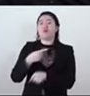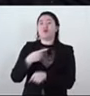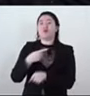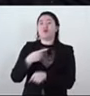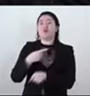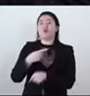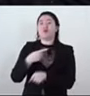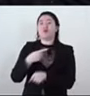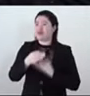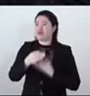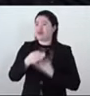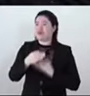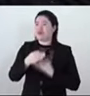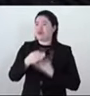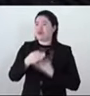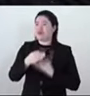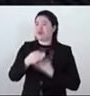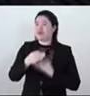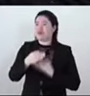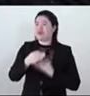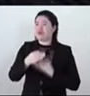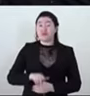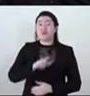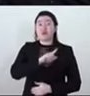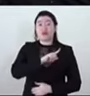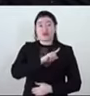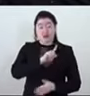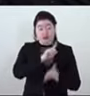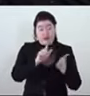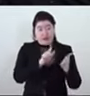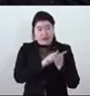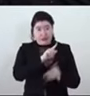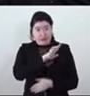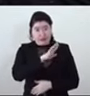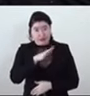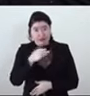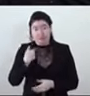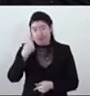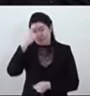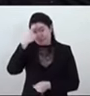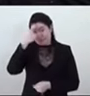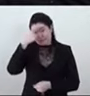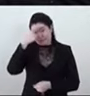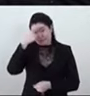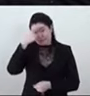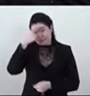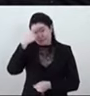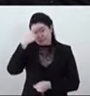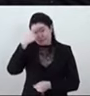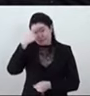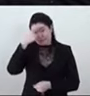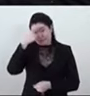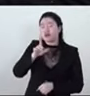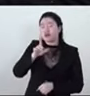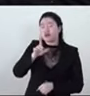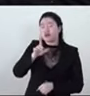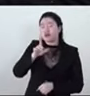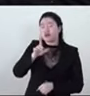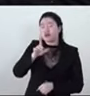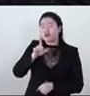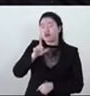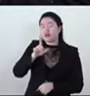La Ley General de Víctimas habla de medidas de restitución, rehabilitación, compensación,